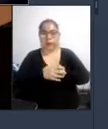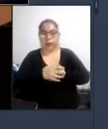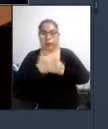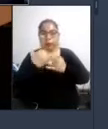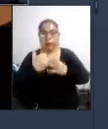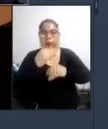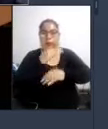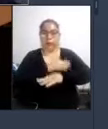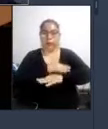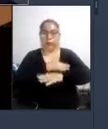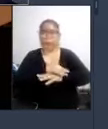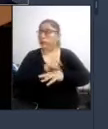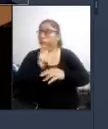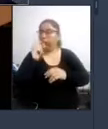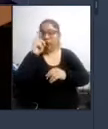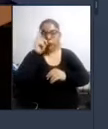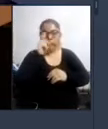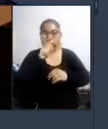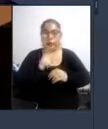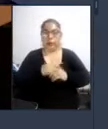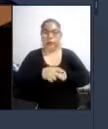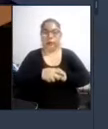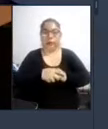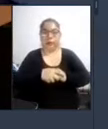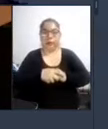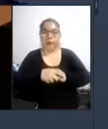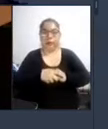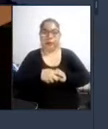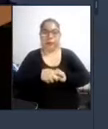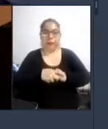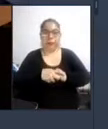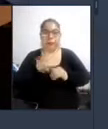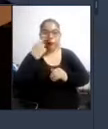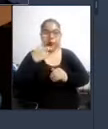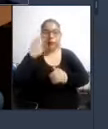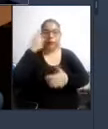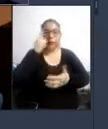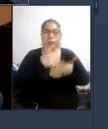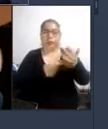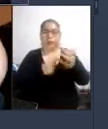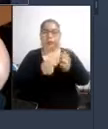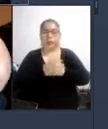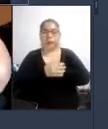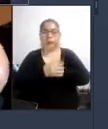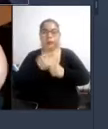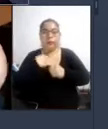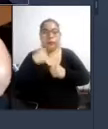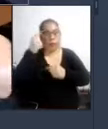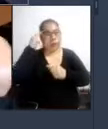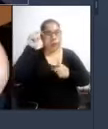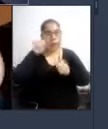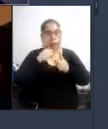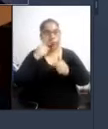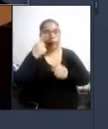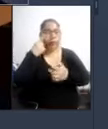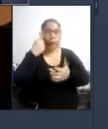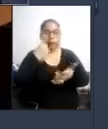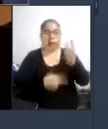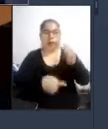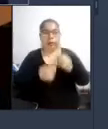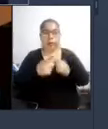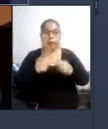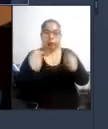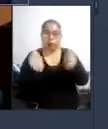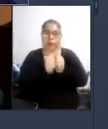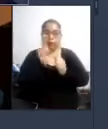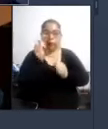bastante inseguro por lo tanto creo que junto con Indecopy